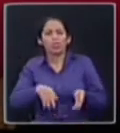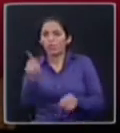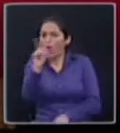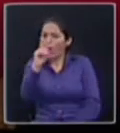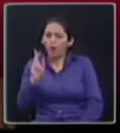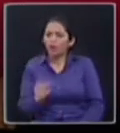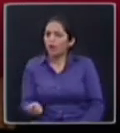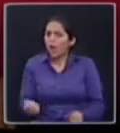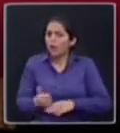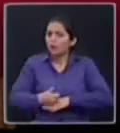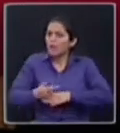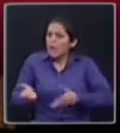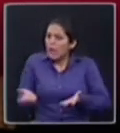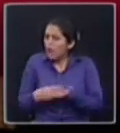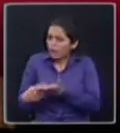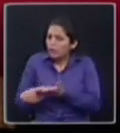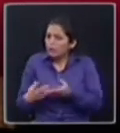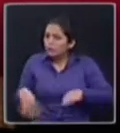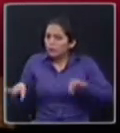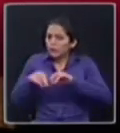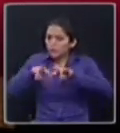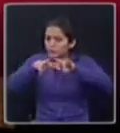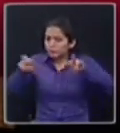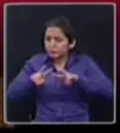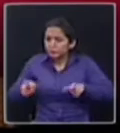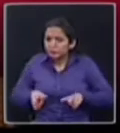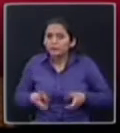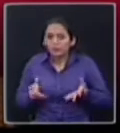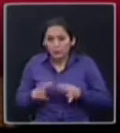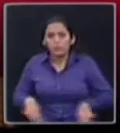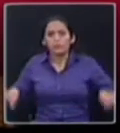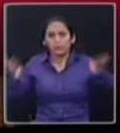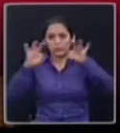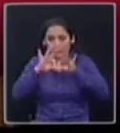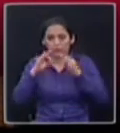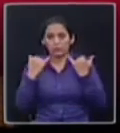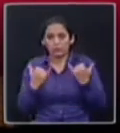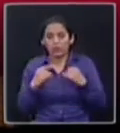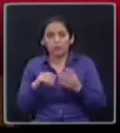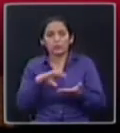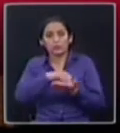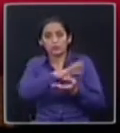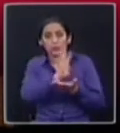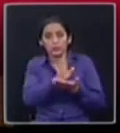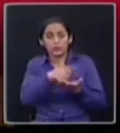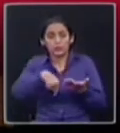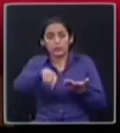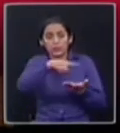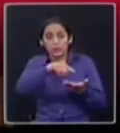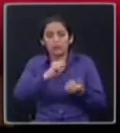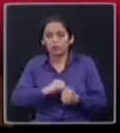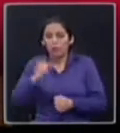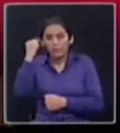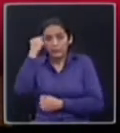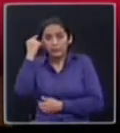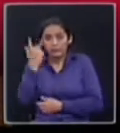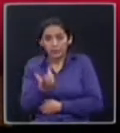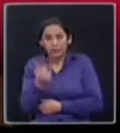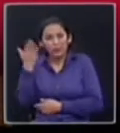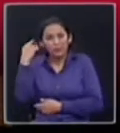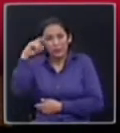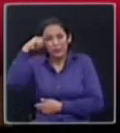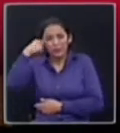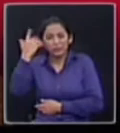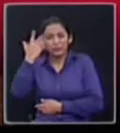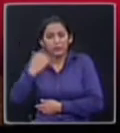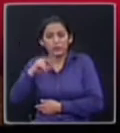actúen de manera rápida. Eso está claro porque el país necesita acciones concretas. Y nosotros como Asamblea Nacional, también recuerde usted que el mismo 2 de junio, cuando